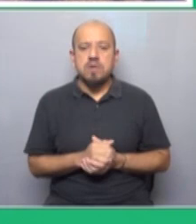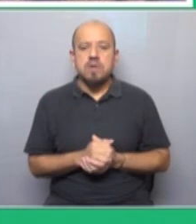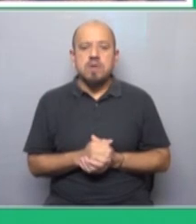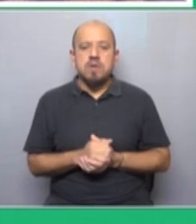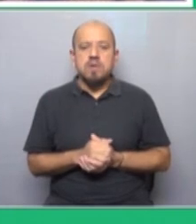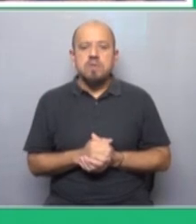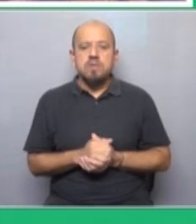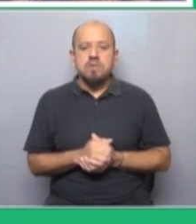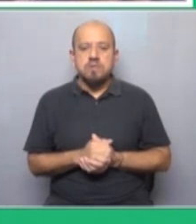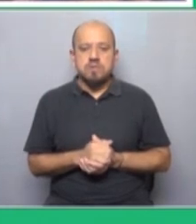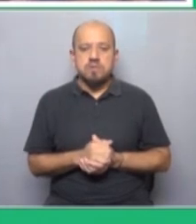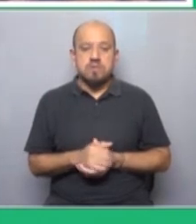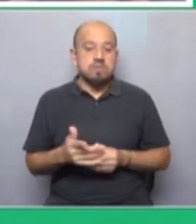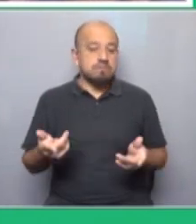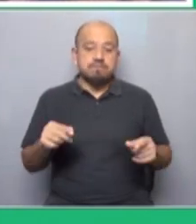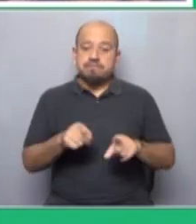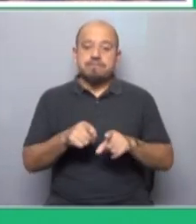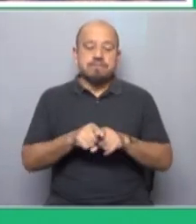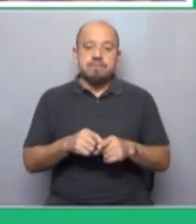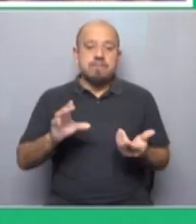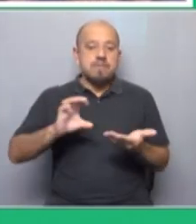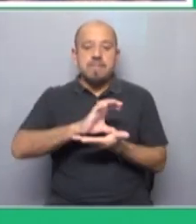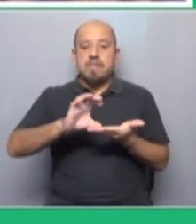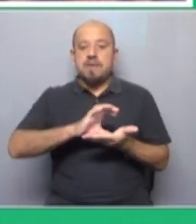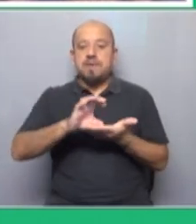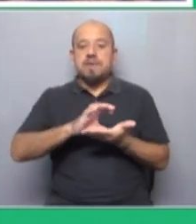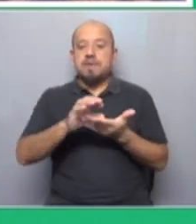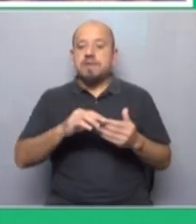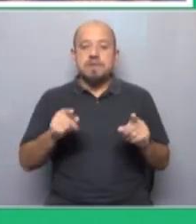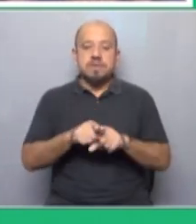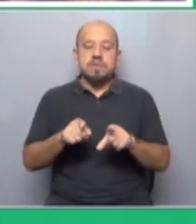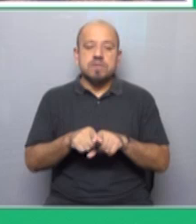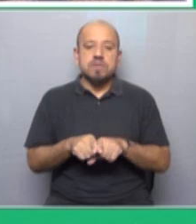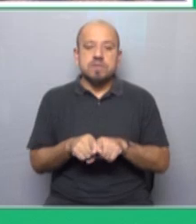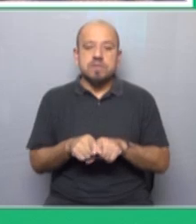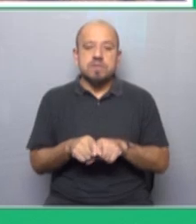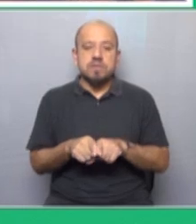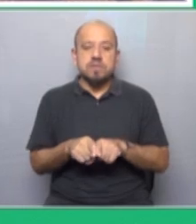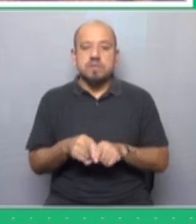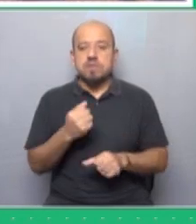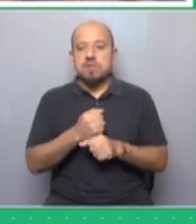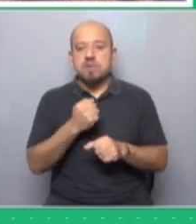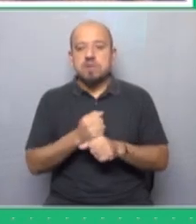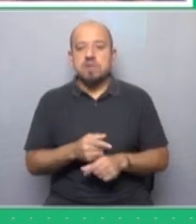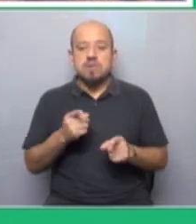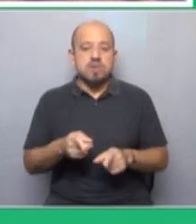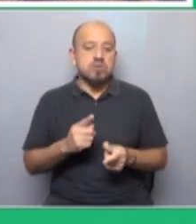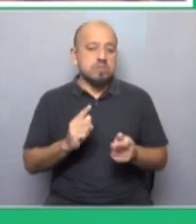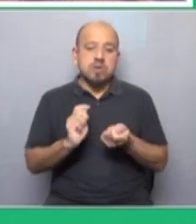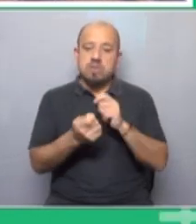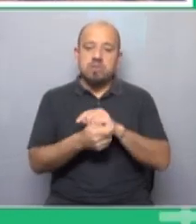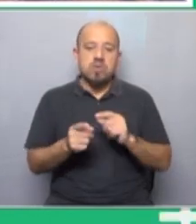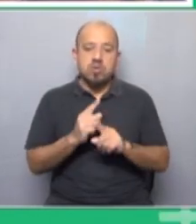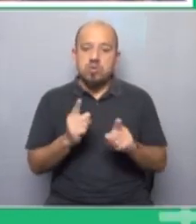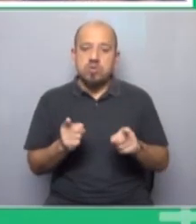Pero, bueno, en la esencia es lo mismo, que el está explotando a mano de a trabajadores. Eso no ha cambiado, desde luego, porque es